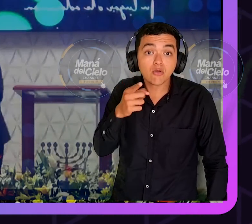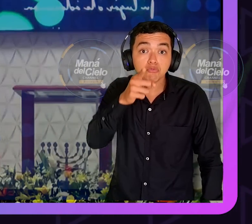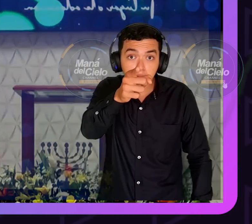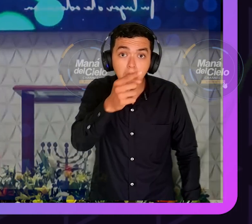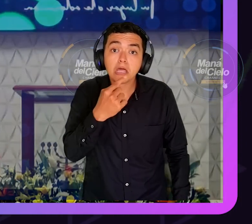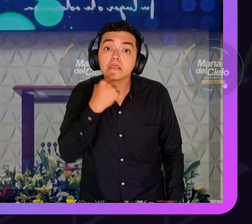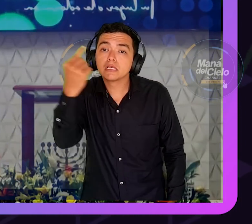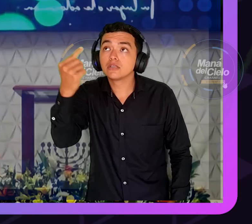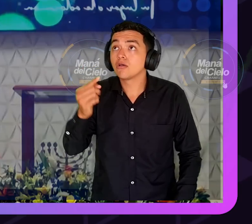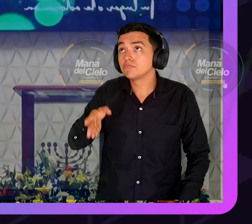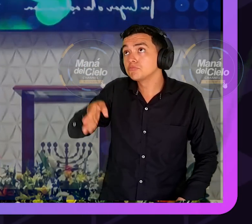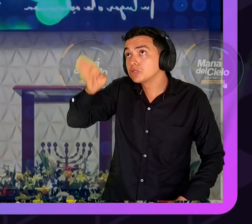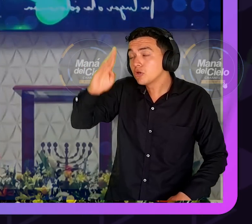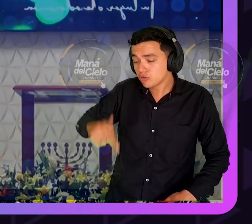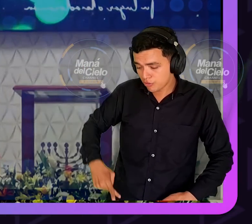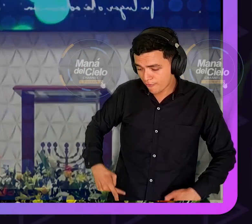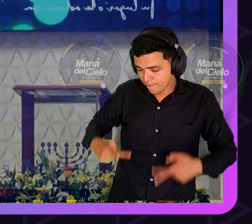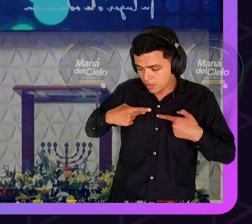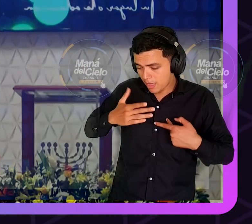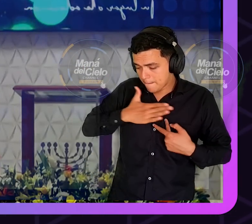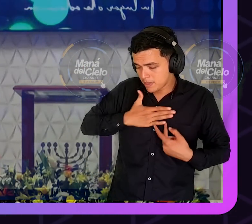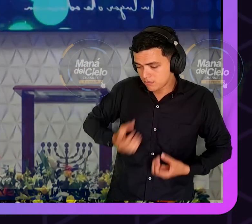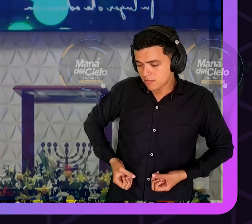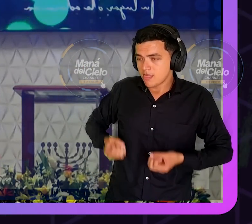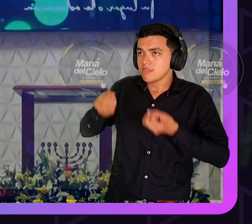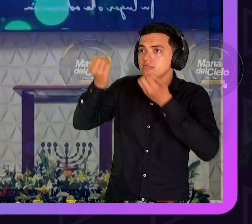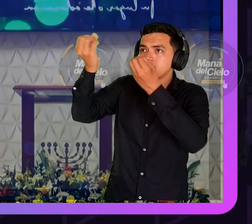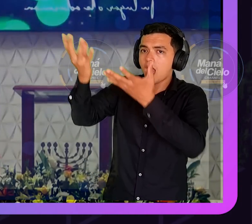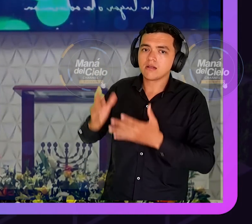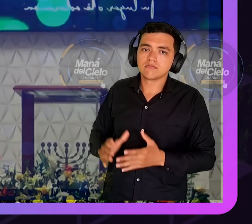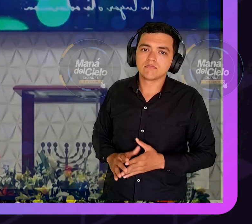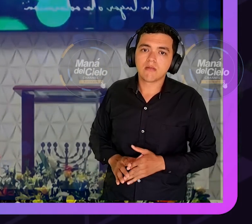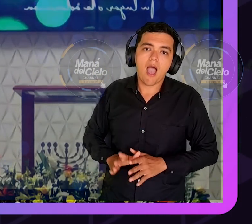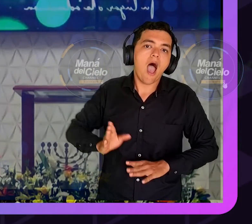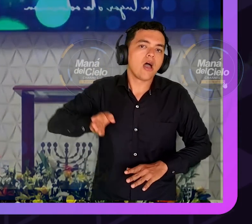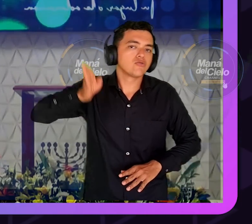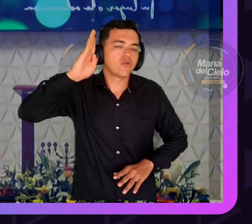un rey absoluto y da órdenes la gente no está pidiendo a Dios y opina